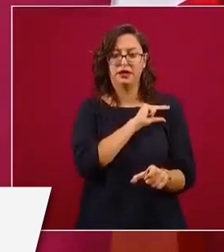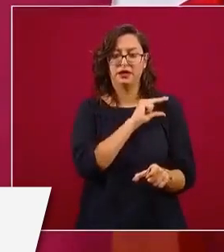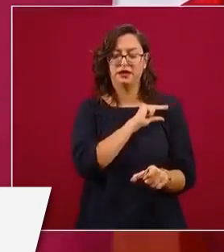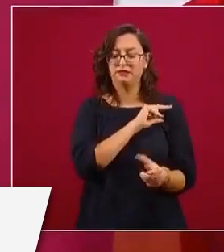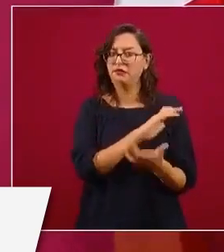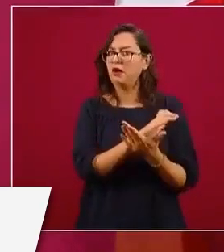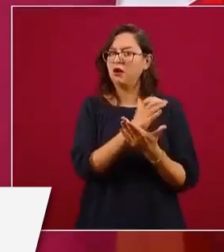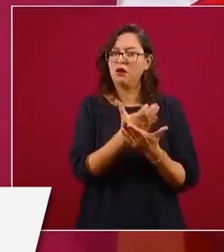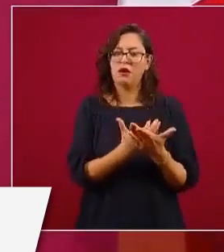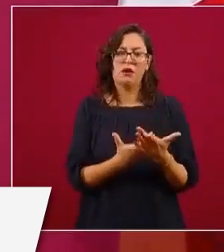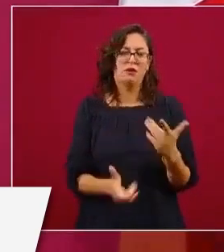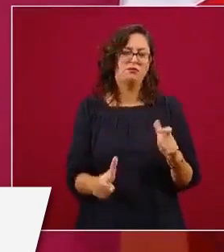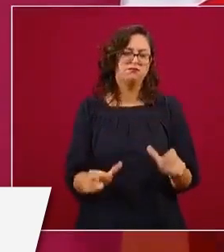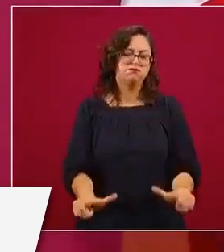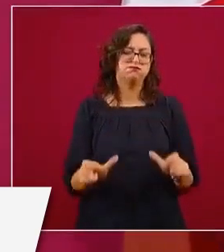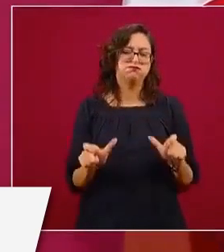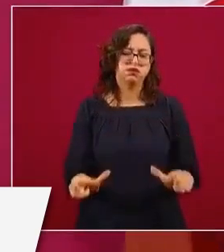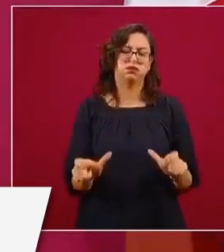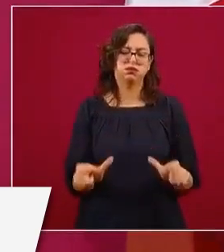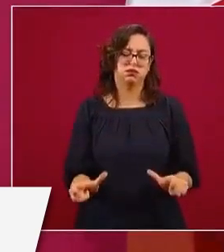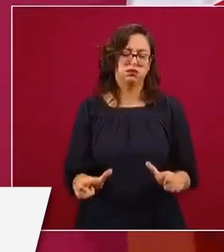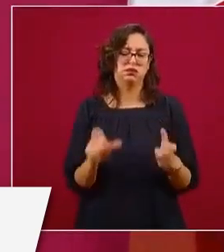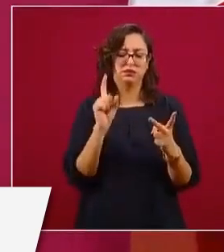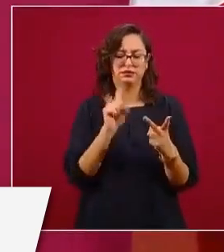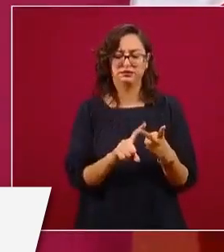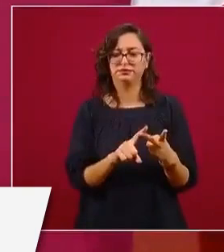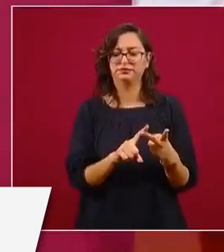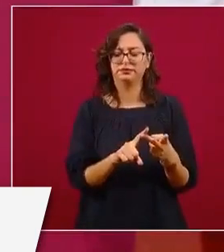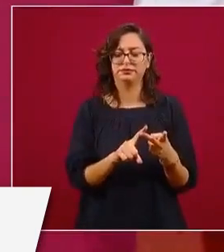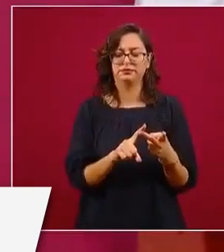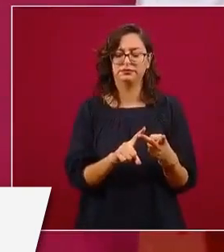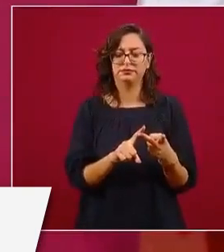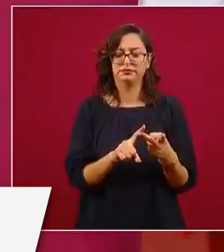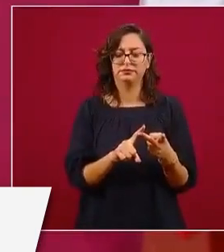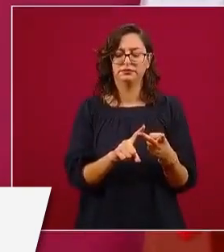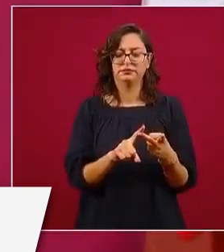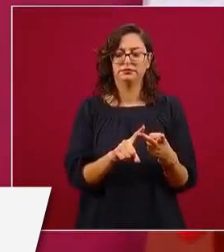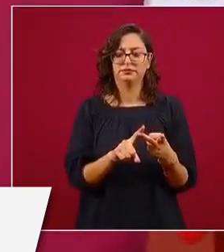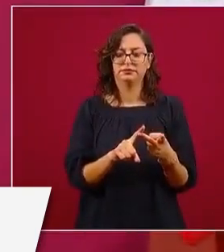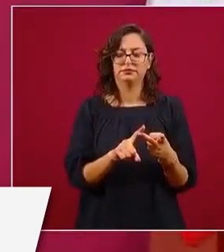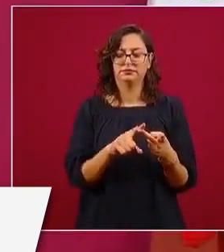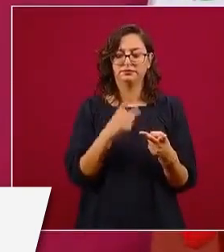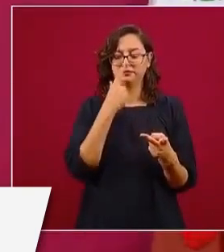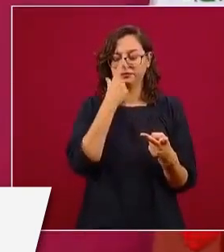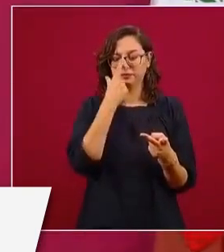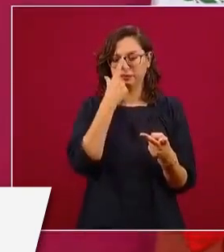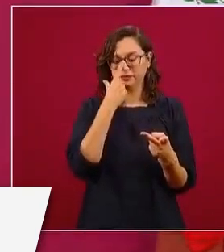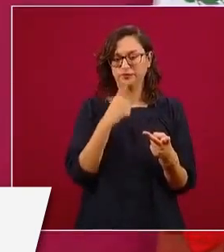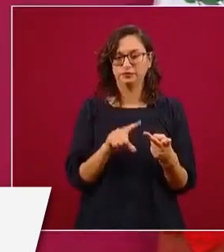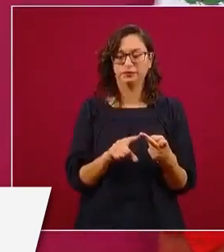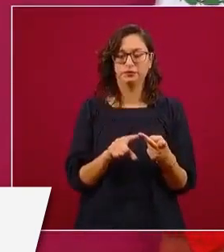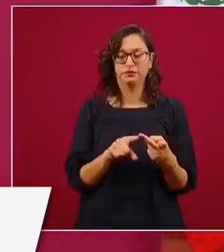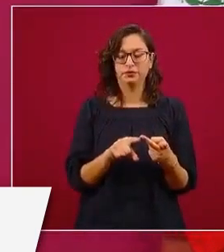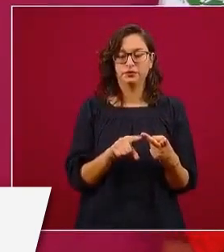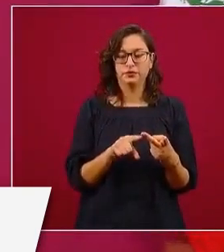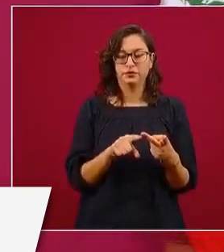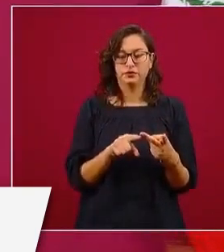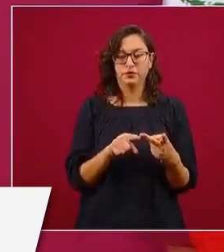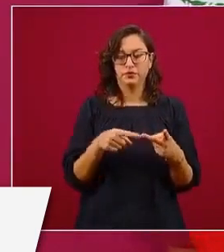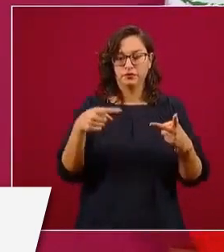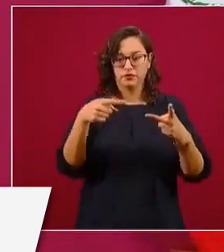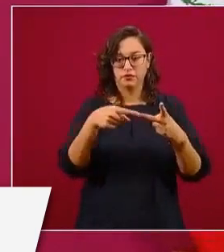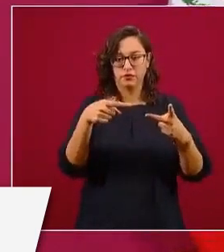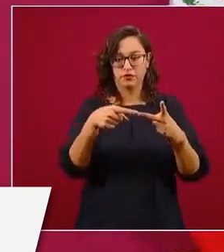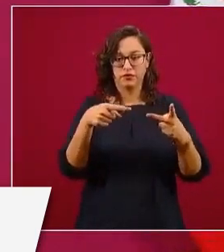al grado de que